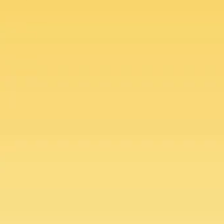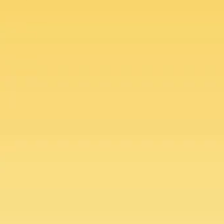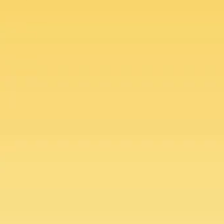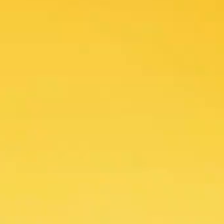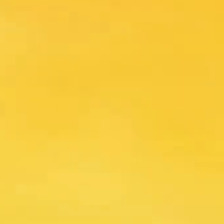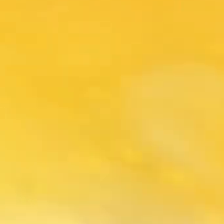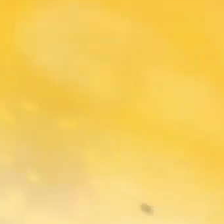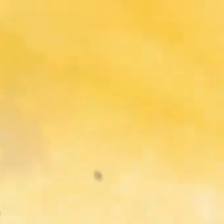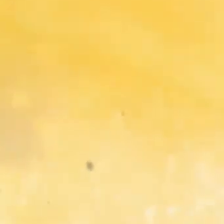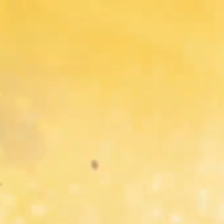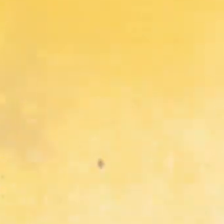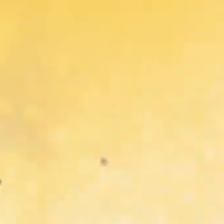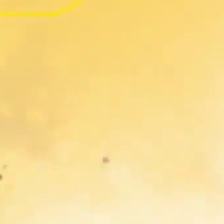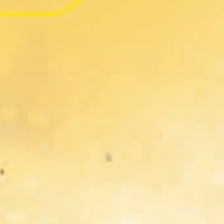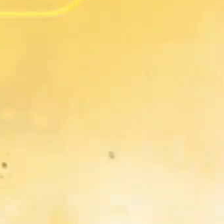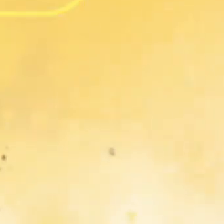pantalla